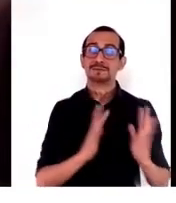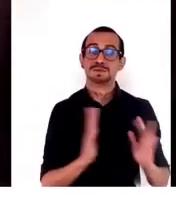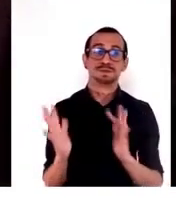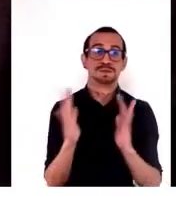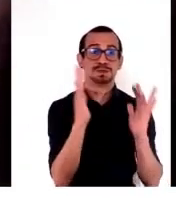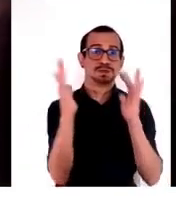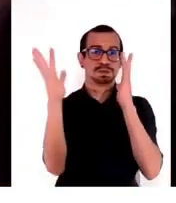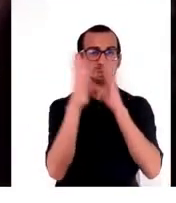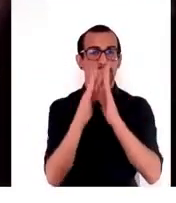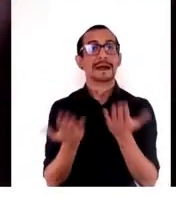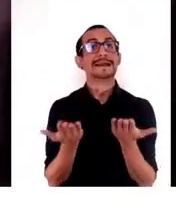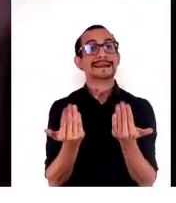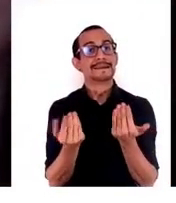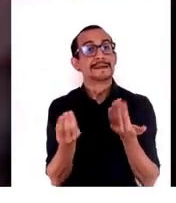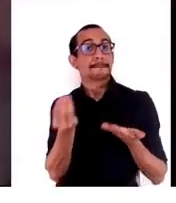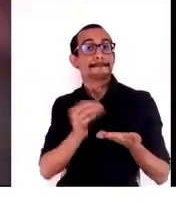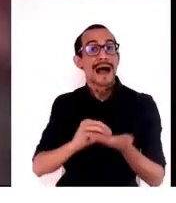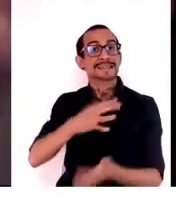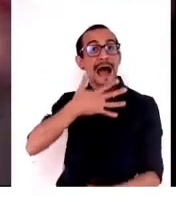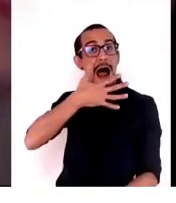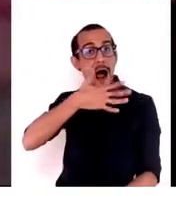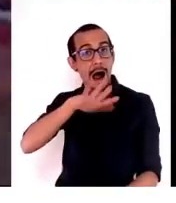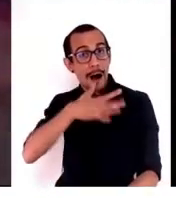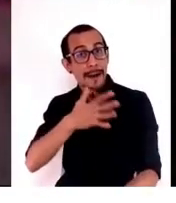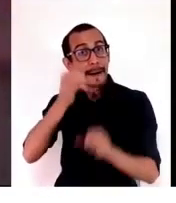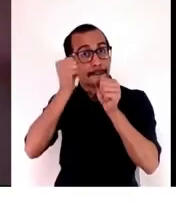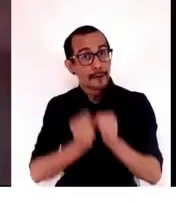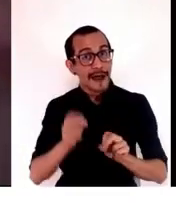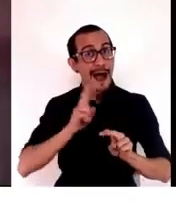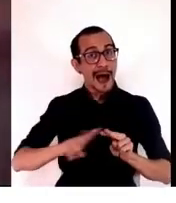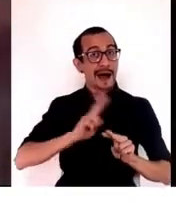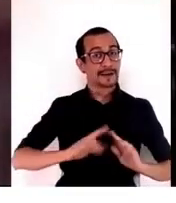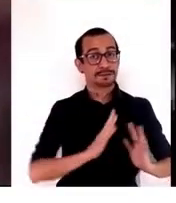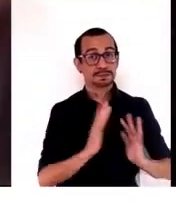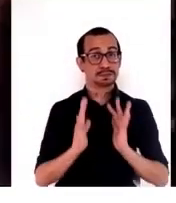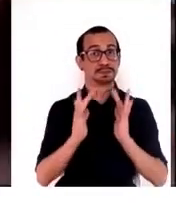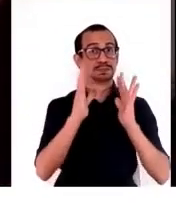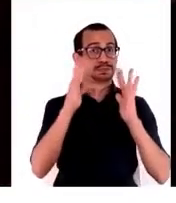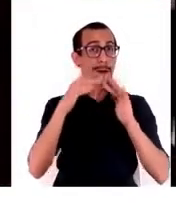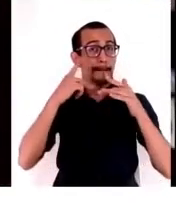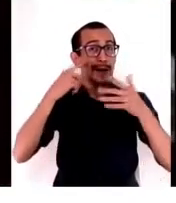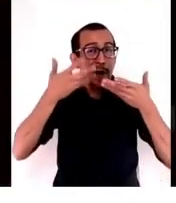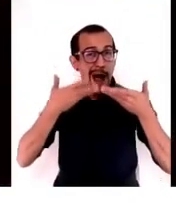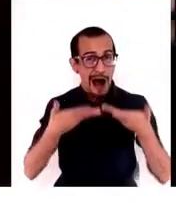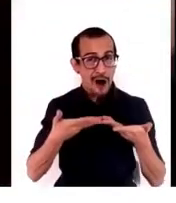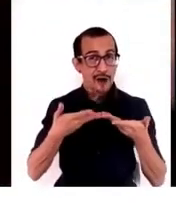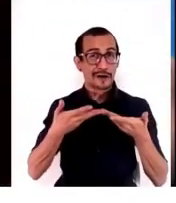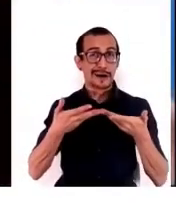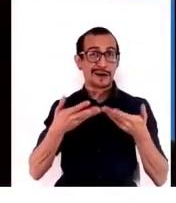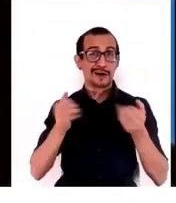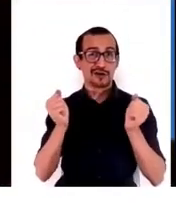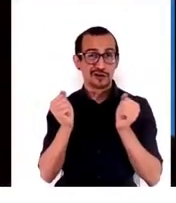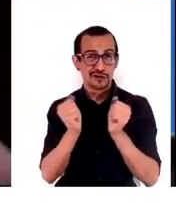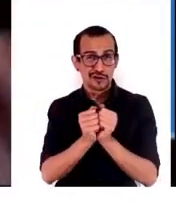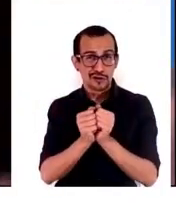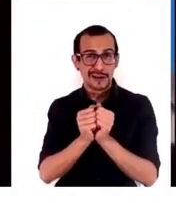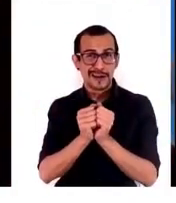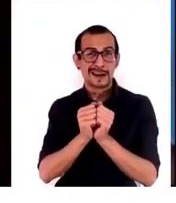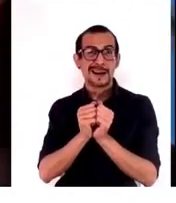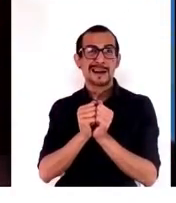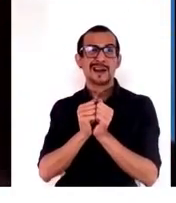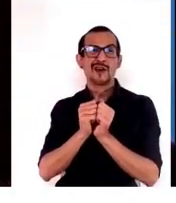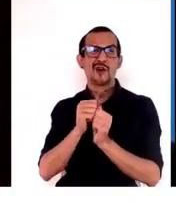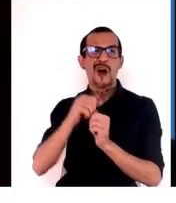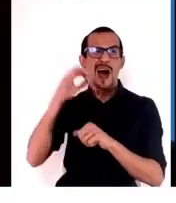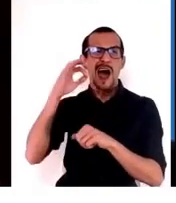lo cual necesita más agua para producir el mismo. Pero ahora con el estrés hídrico, en el